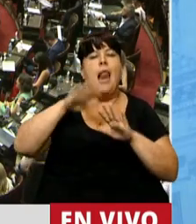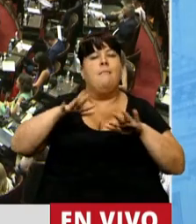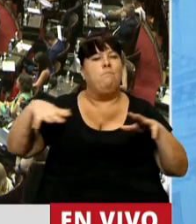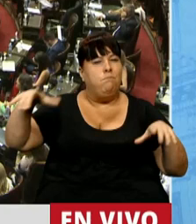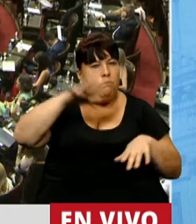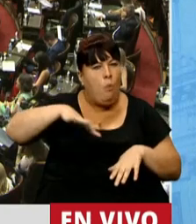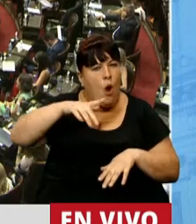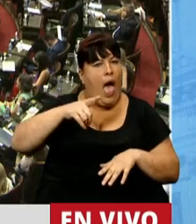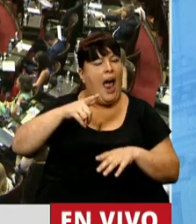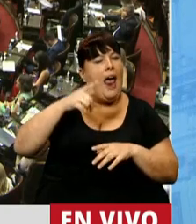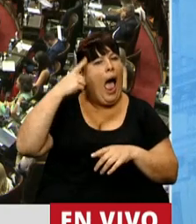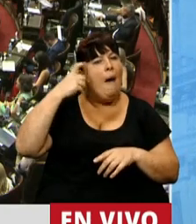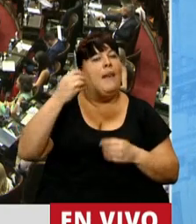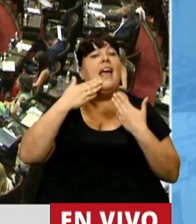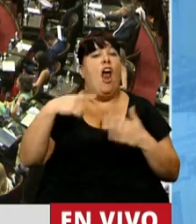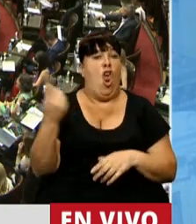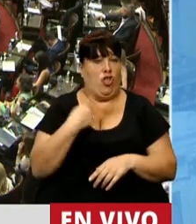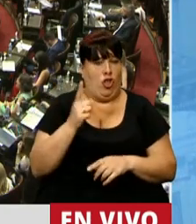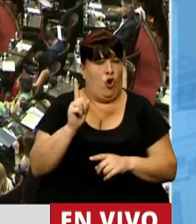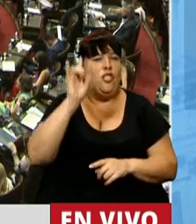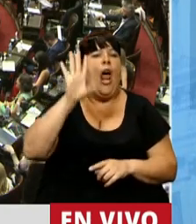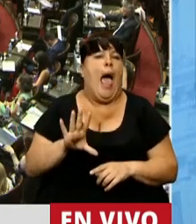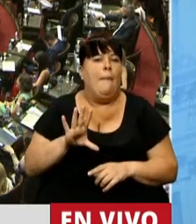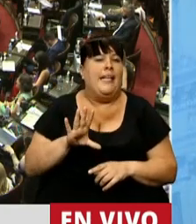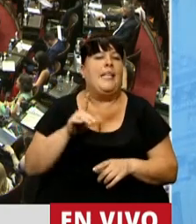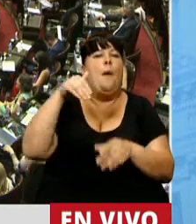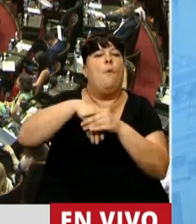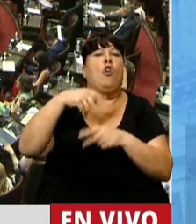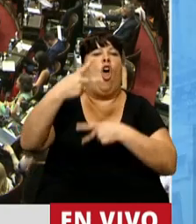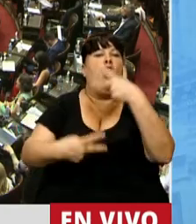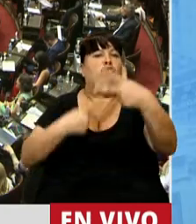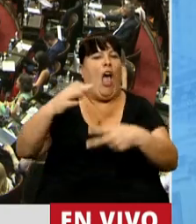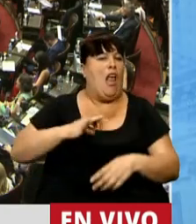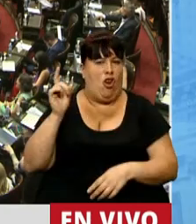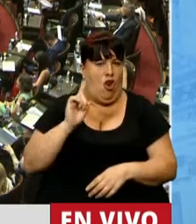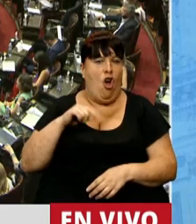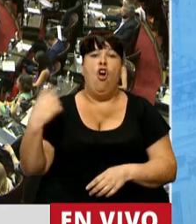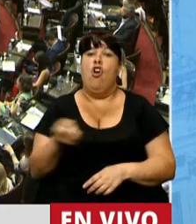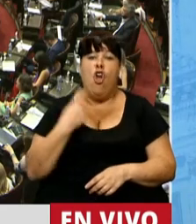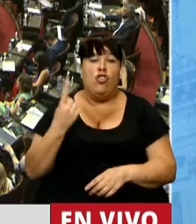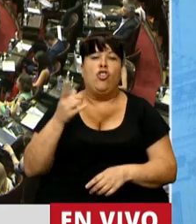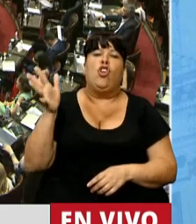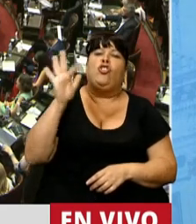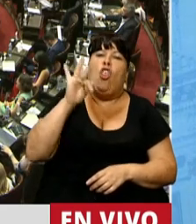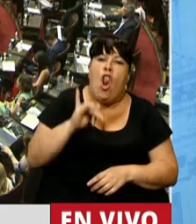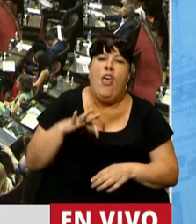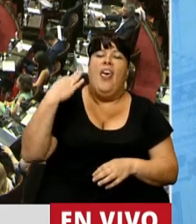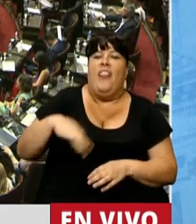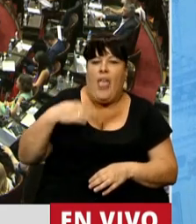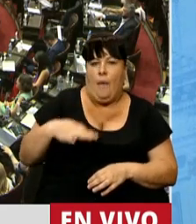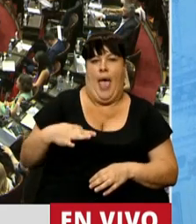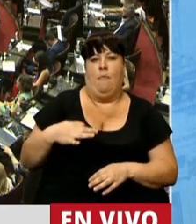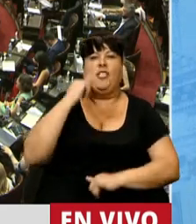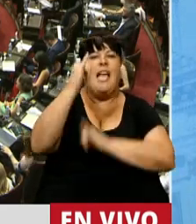aprendió, y cierro, es que nosotros no solamente vamos a elecciones cada dos años. A nosotros todos los días tenemos que dar